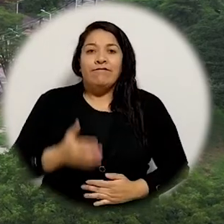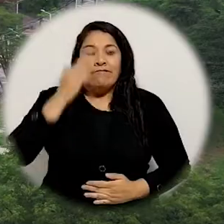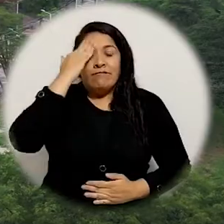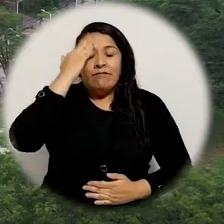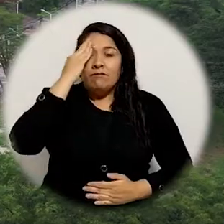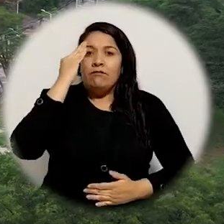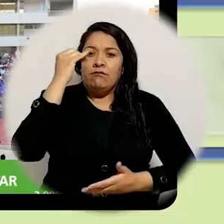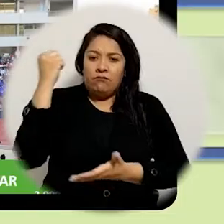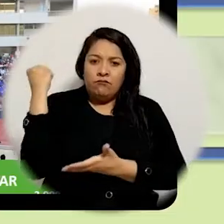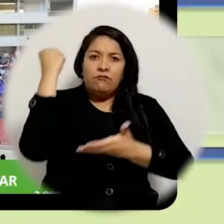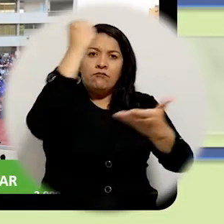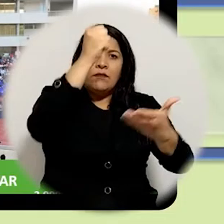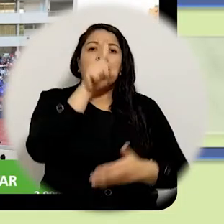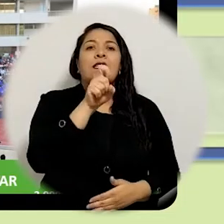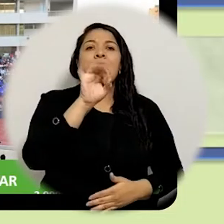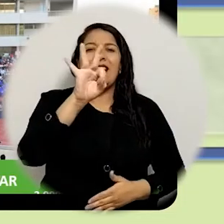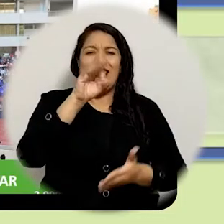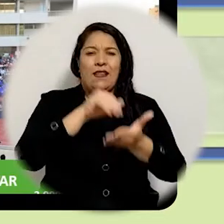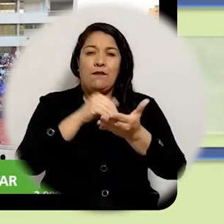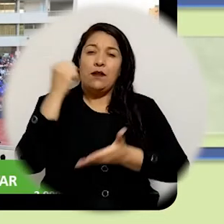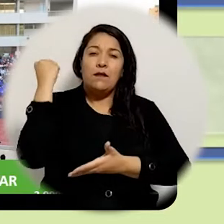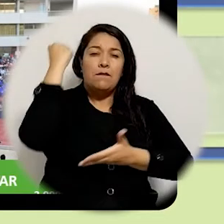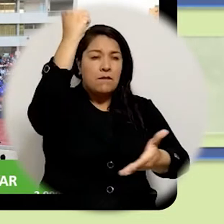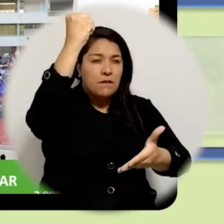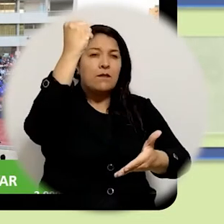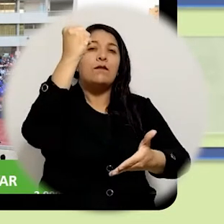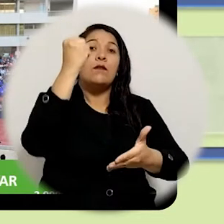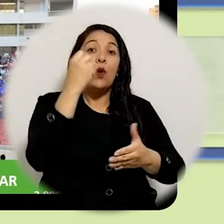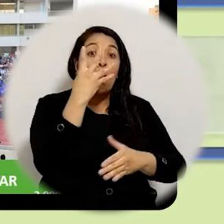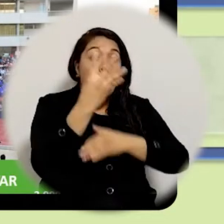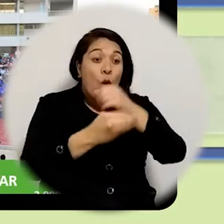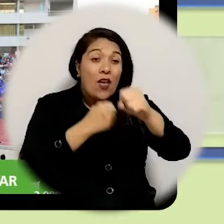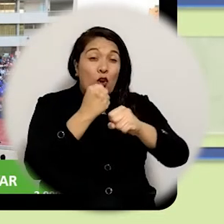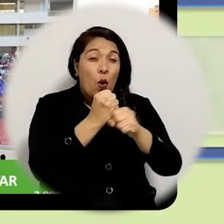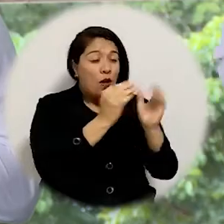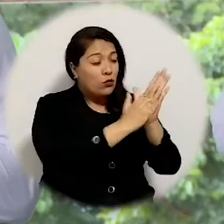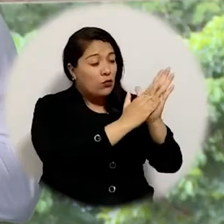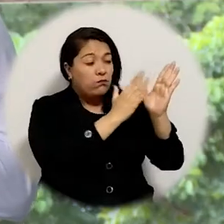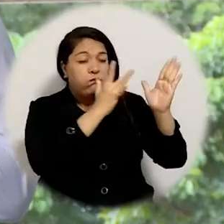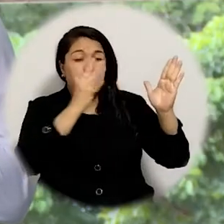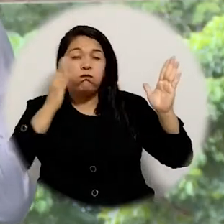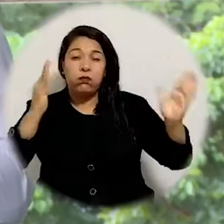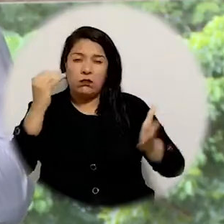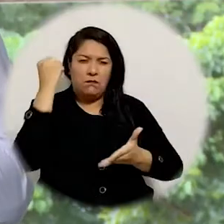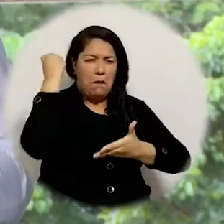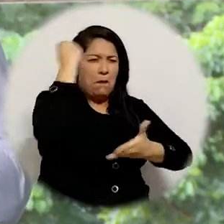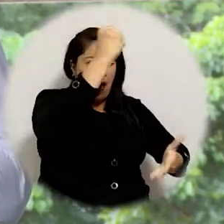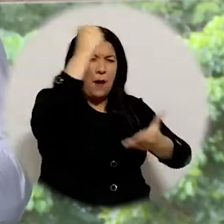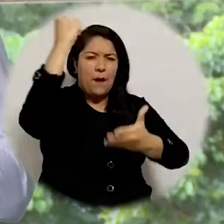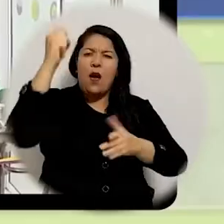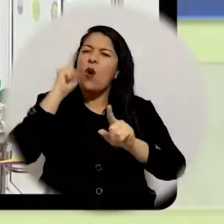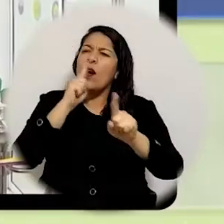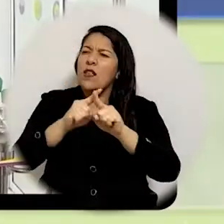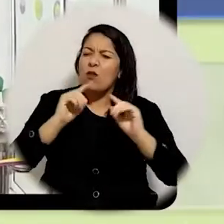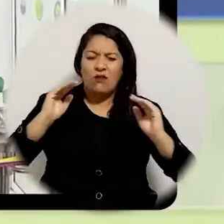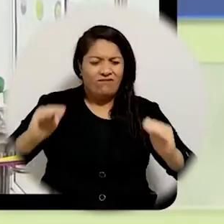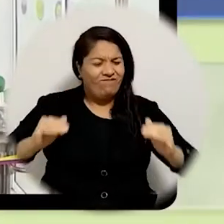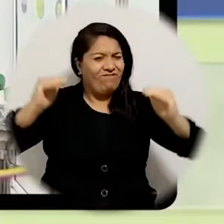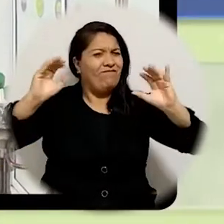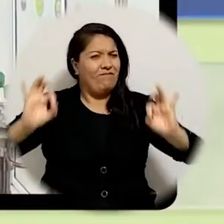hemos hecho inversiones por 63 mil millones de pesos en estos cuatro años priorizando fundamentalmente la calidad